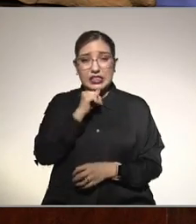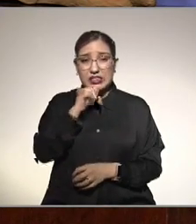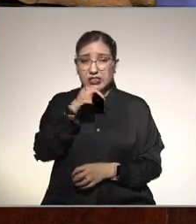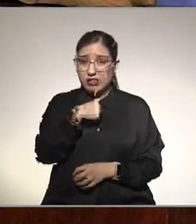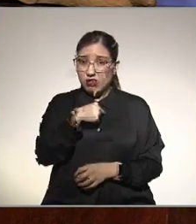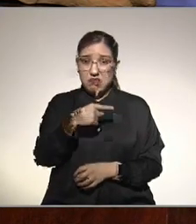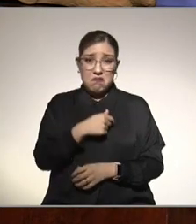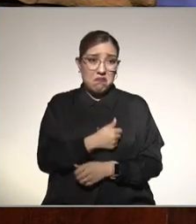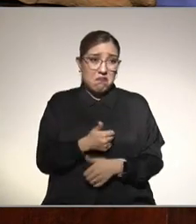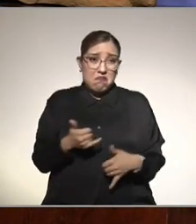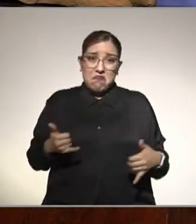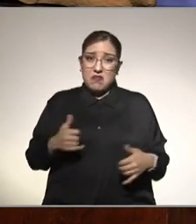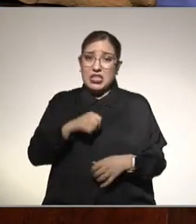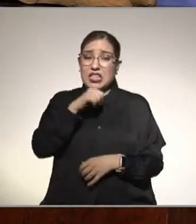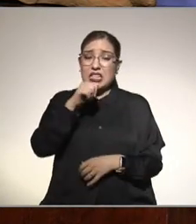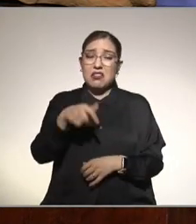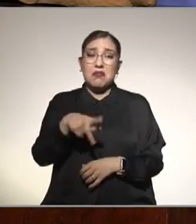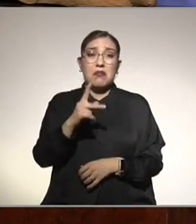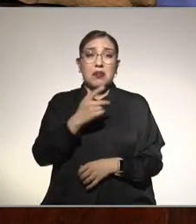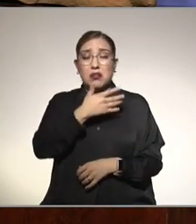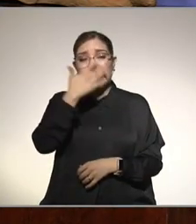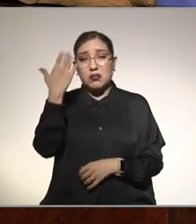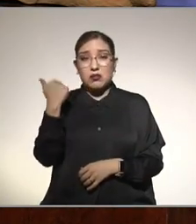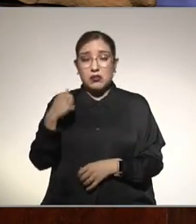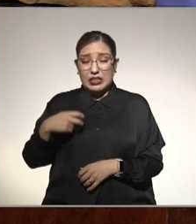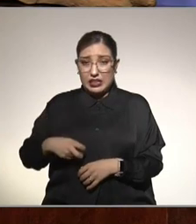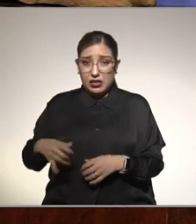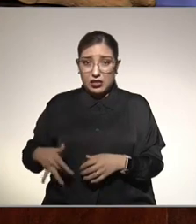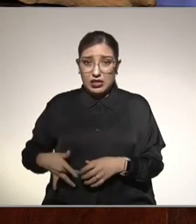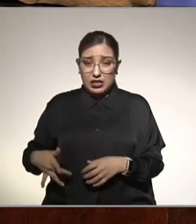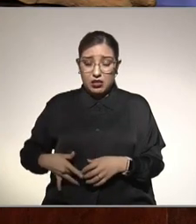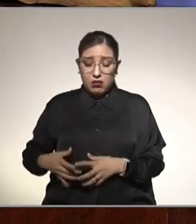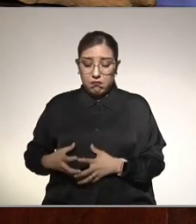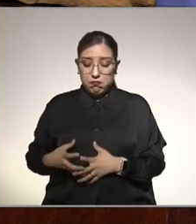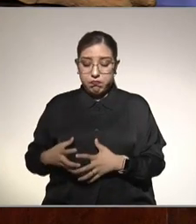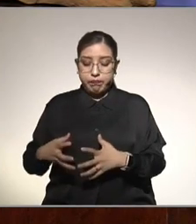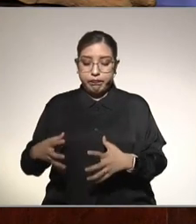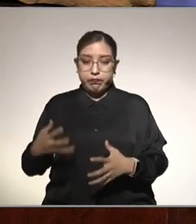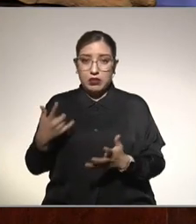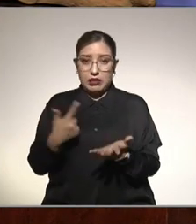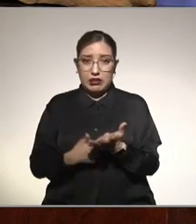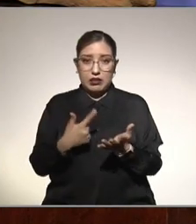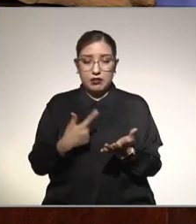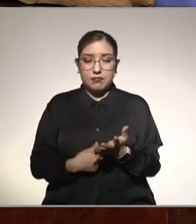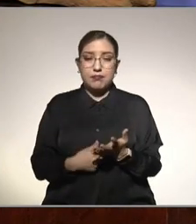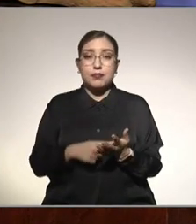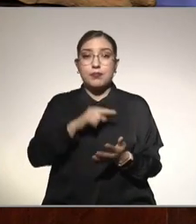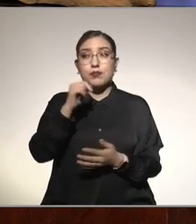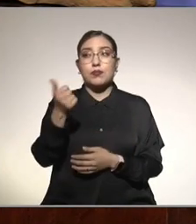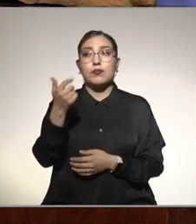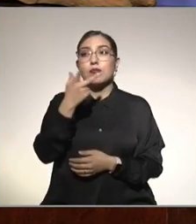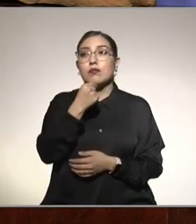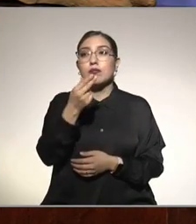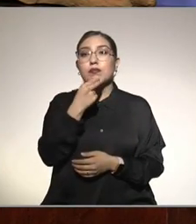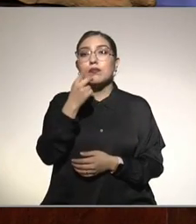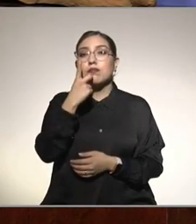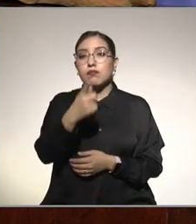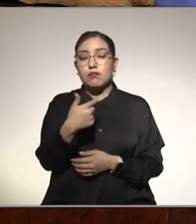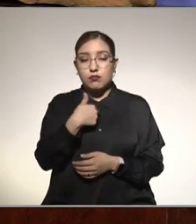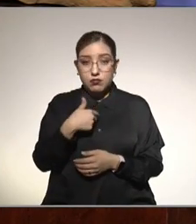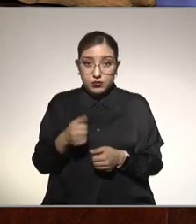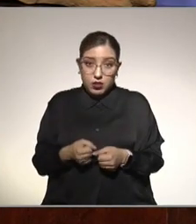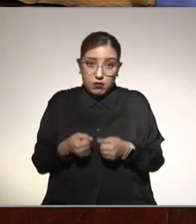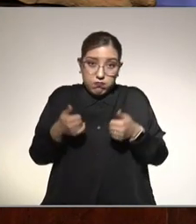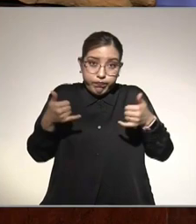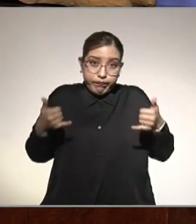eso pero no sabe si es inflamación del hígado es por el hígado graso ¿qué le podrán decir? Jesús Prado tiene sobrepeso